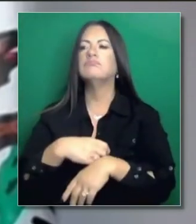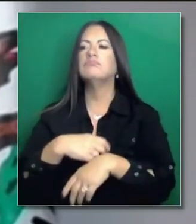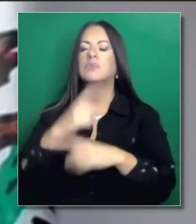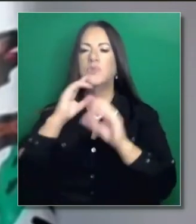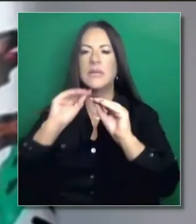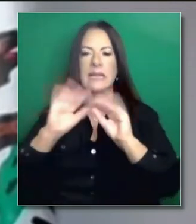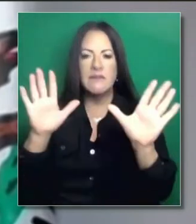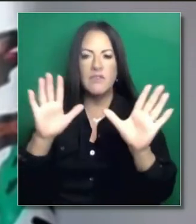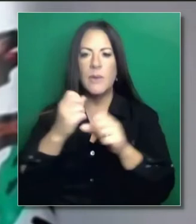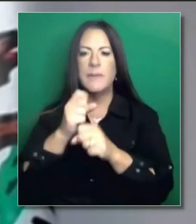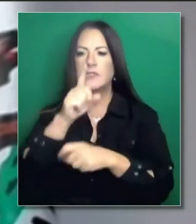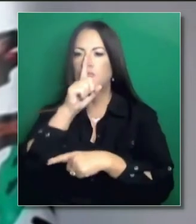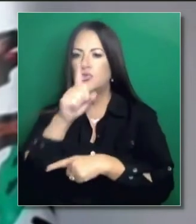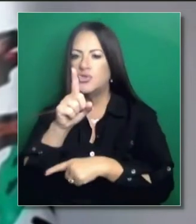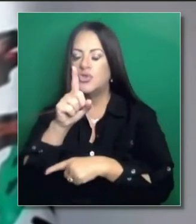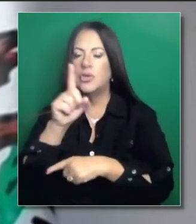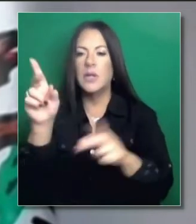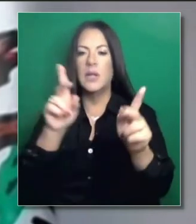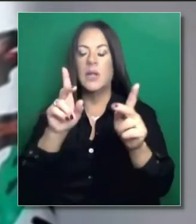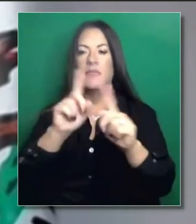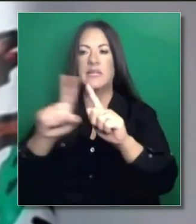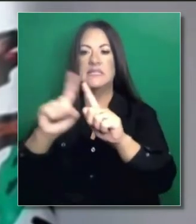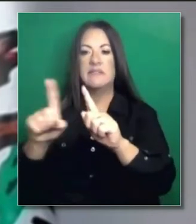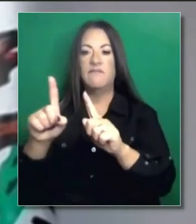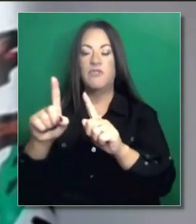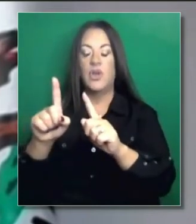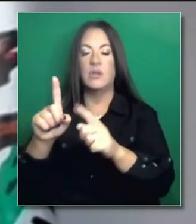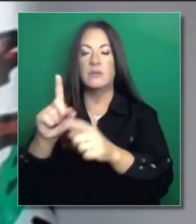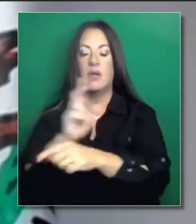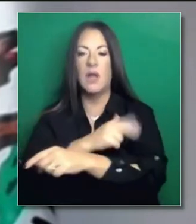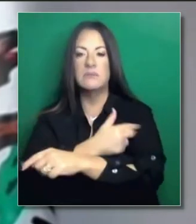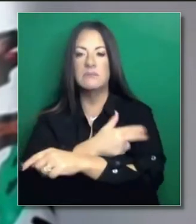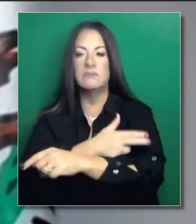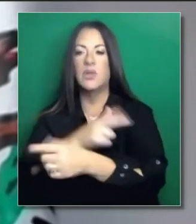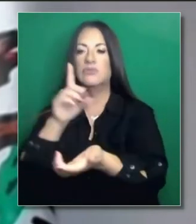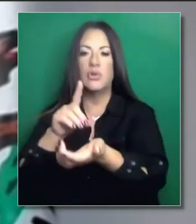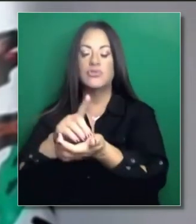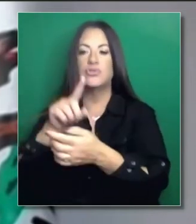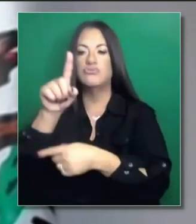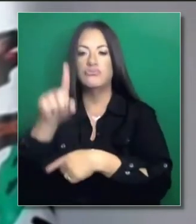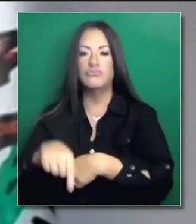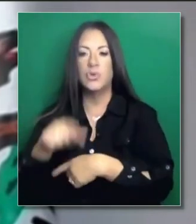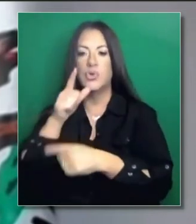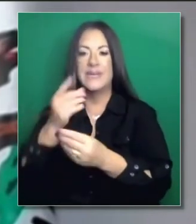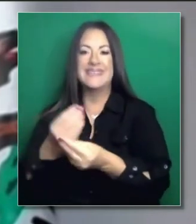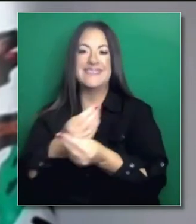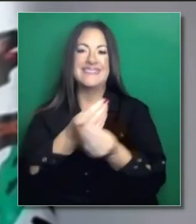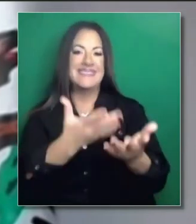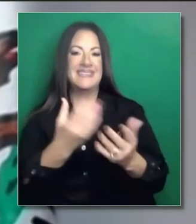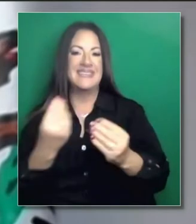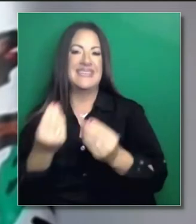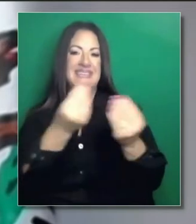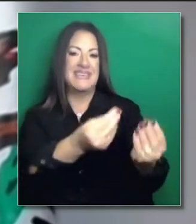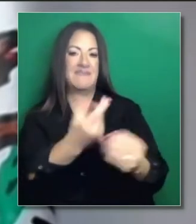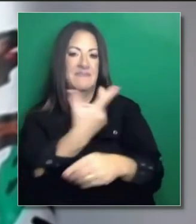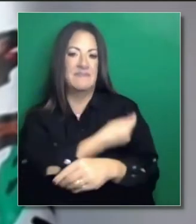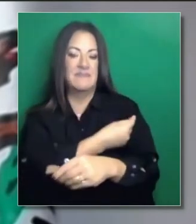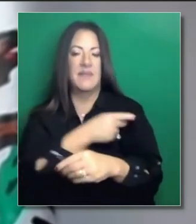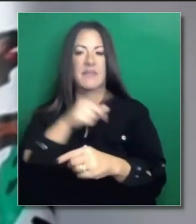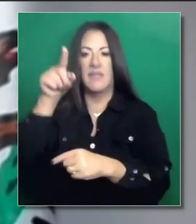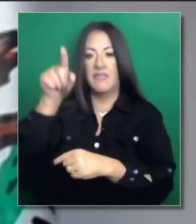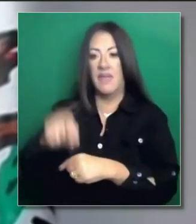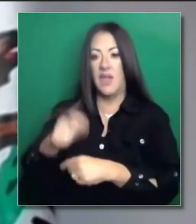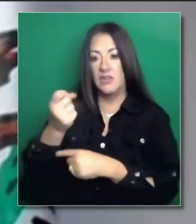aclarar esto. Queremos estar seguros que los que suministran las vacunas sepan lo que deben hacer con